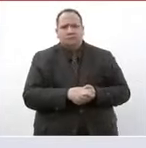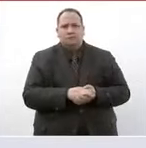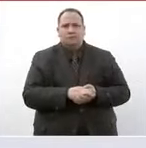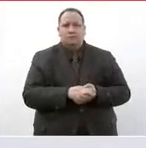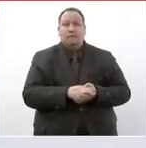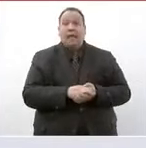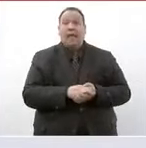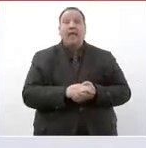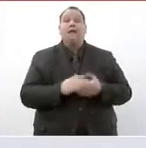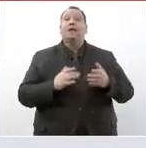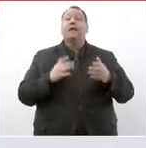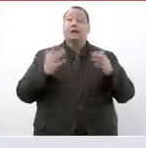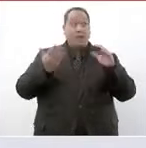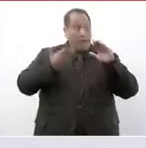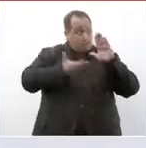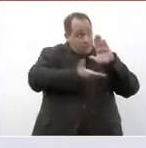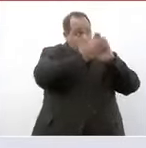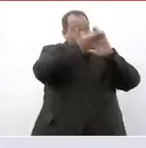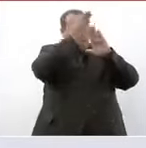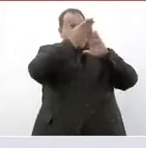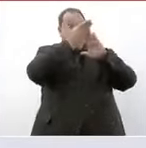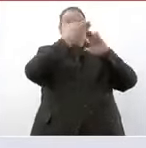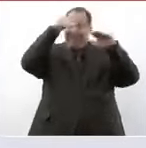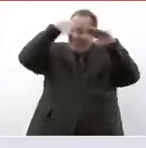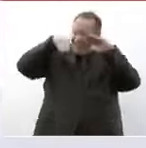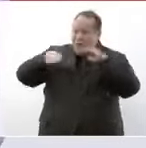cobrar la pasada